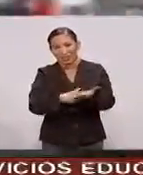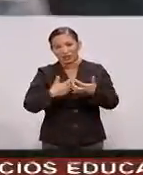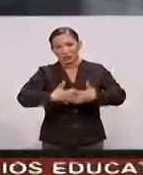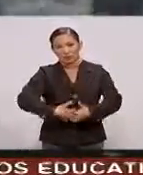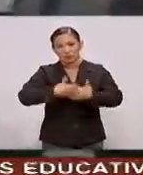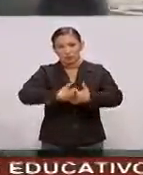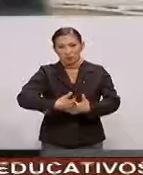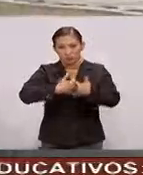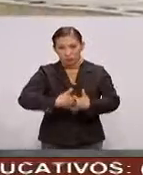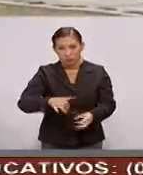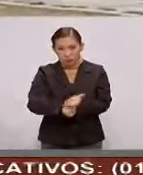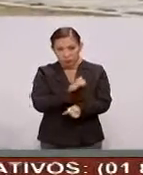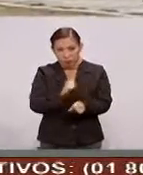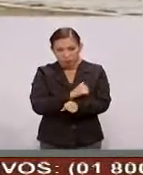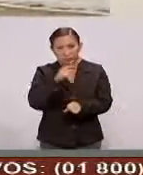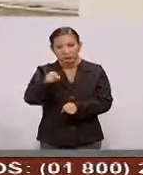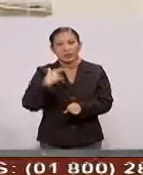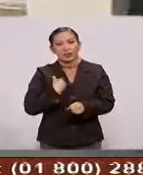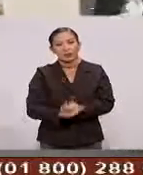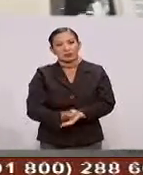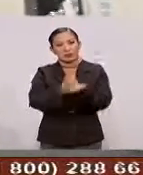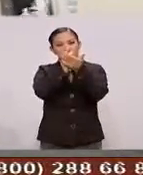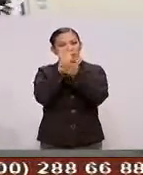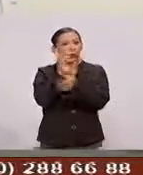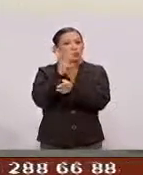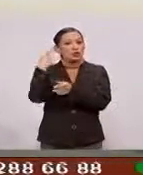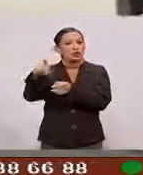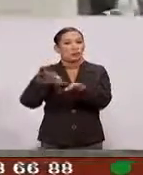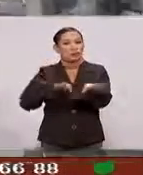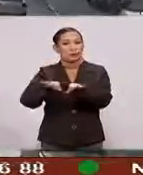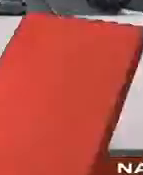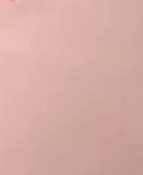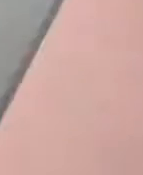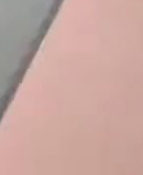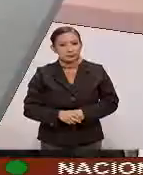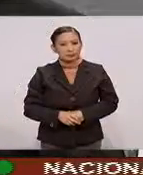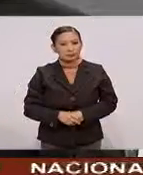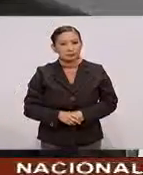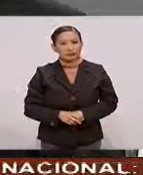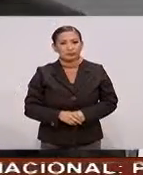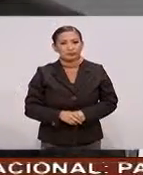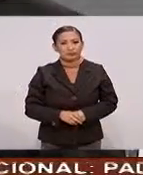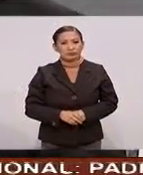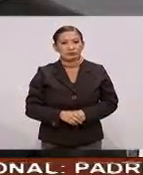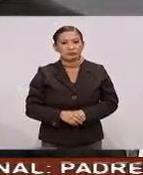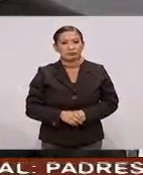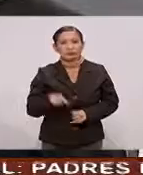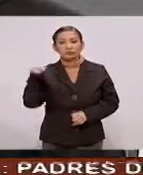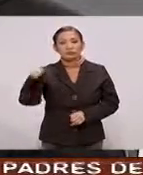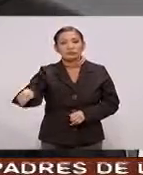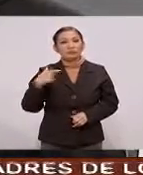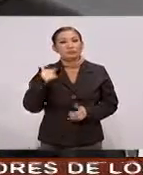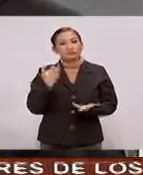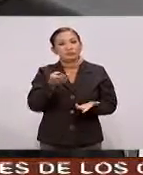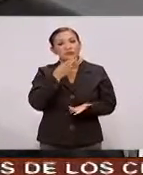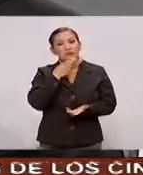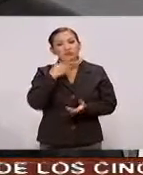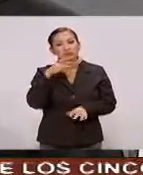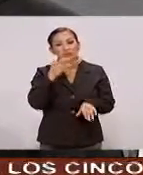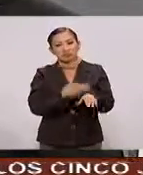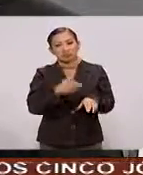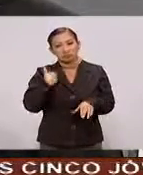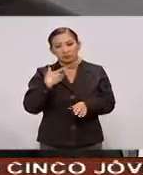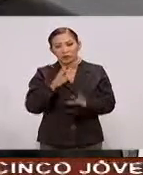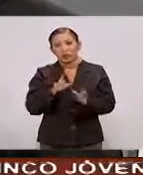los automotores Y que permita una auditoría de su desempeño Que permita la detección y sanción